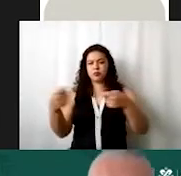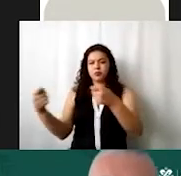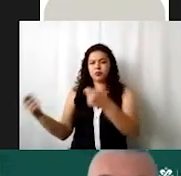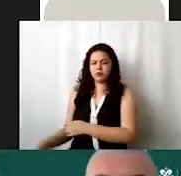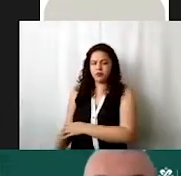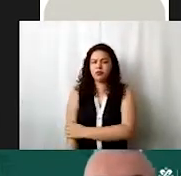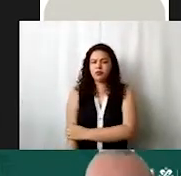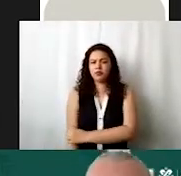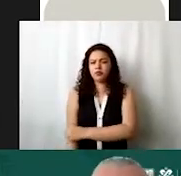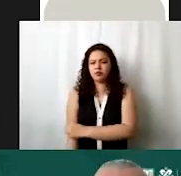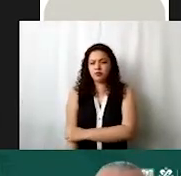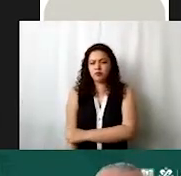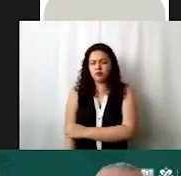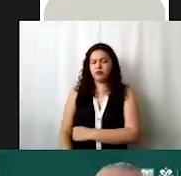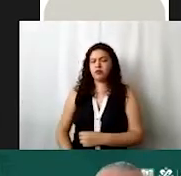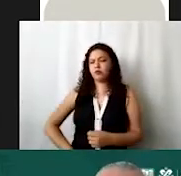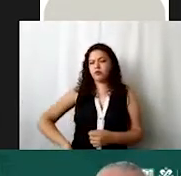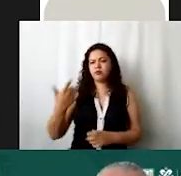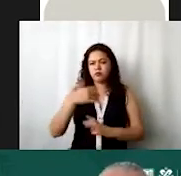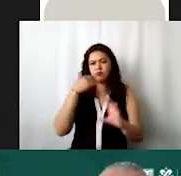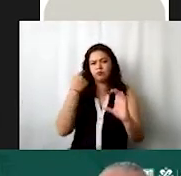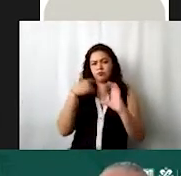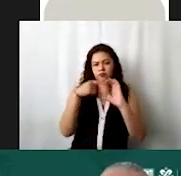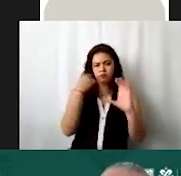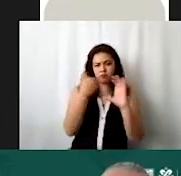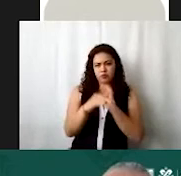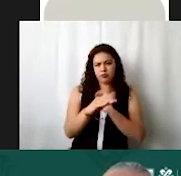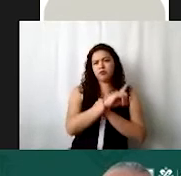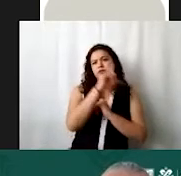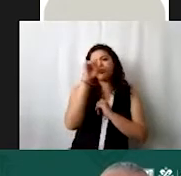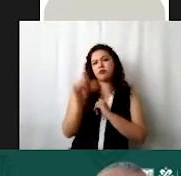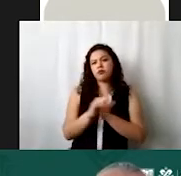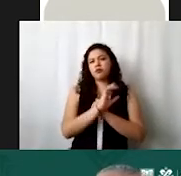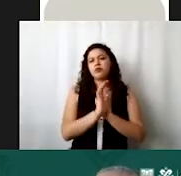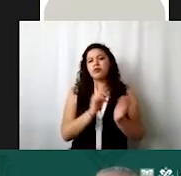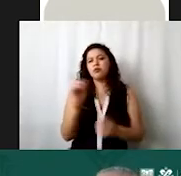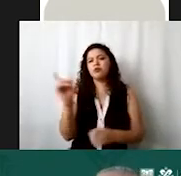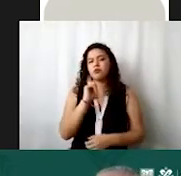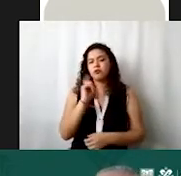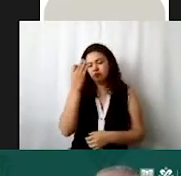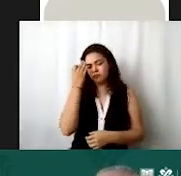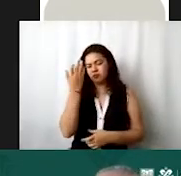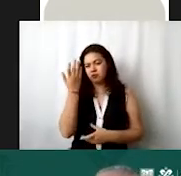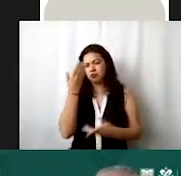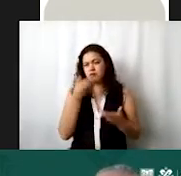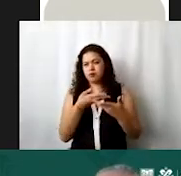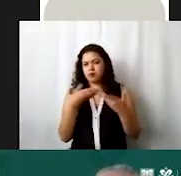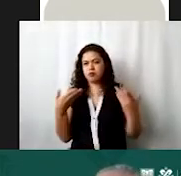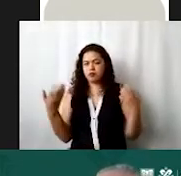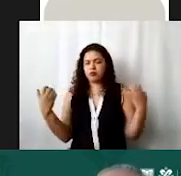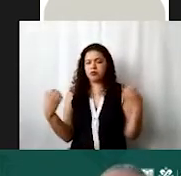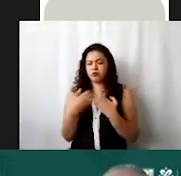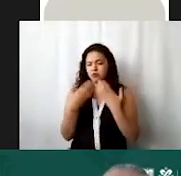objeto? primero lo hará vía electrónica y posteriormente cuando ya los tiempos cuando ya no exista la pandemia